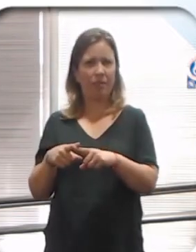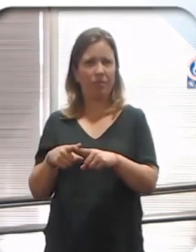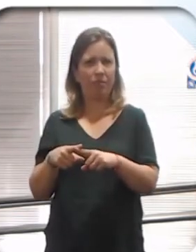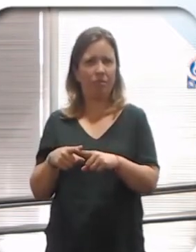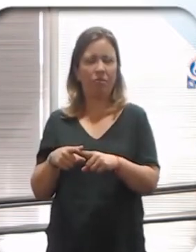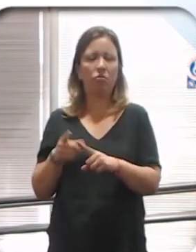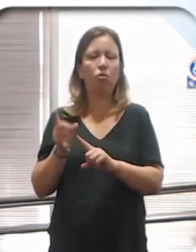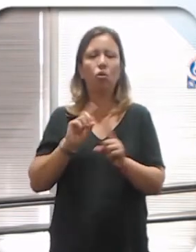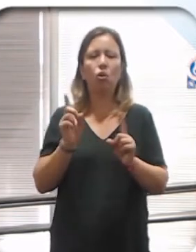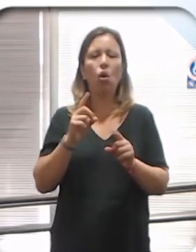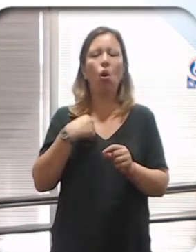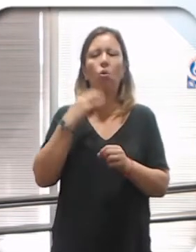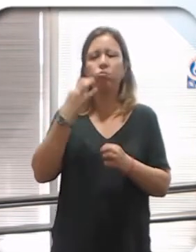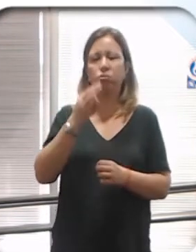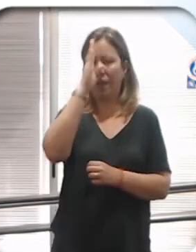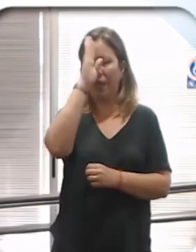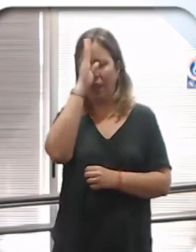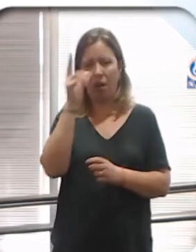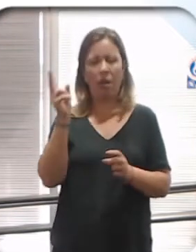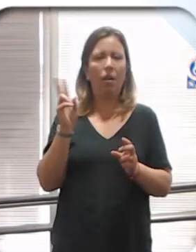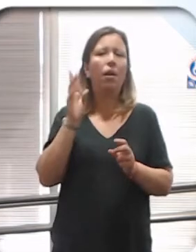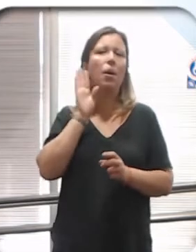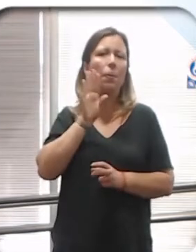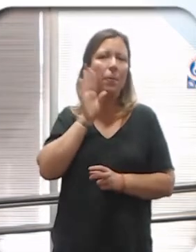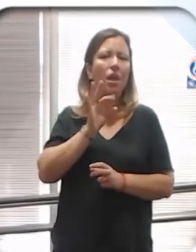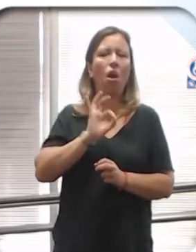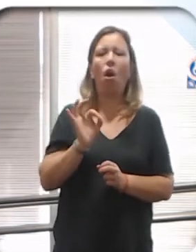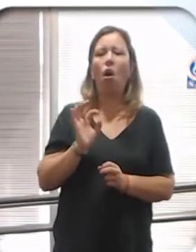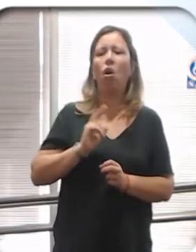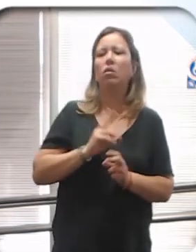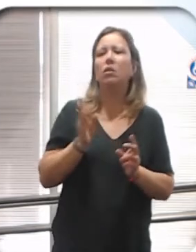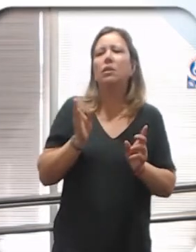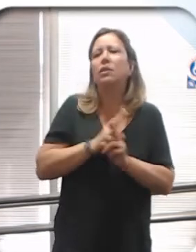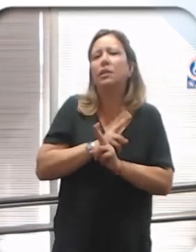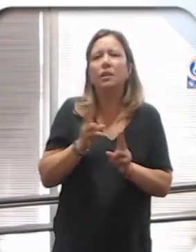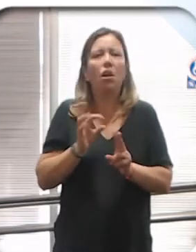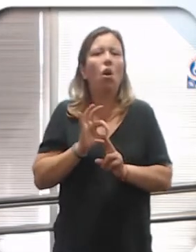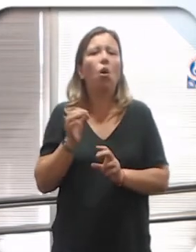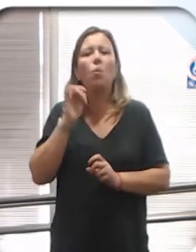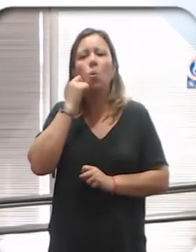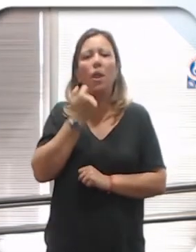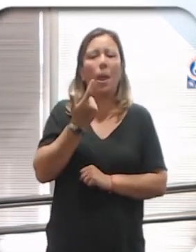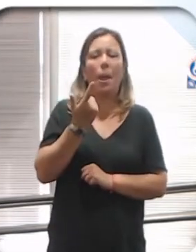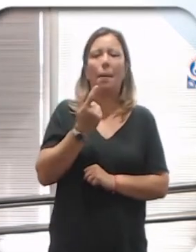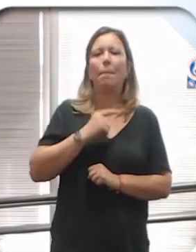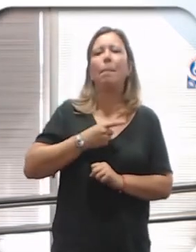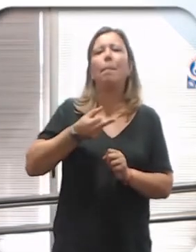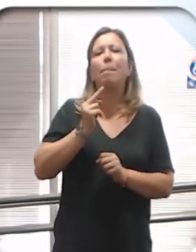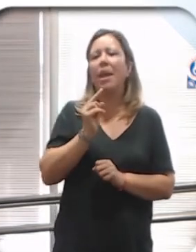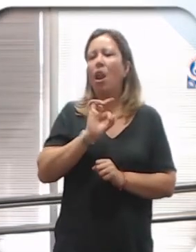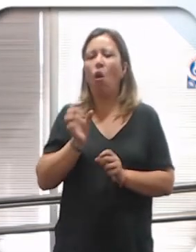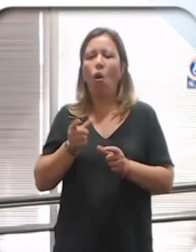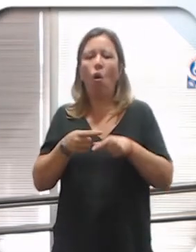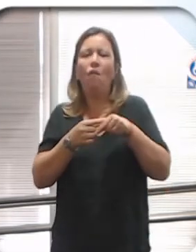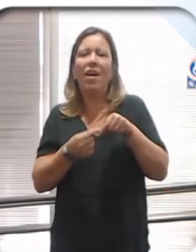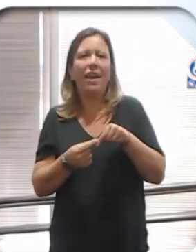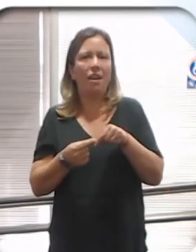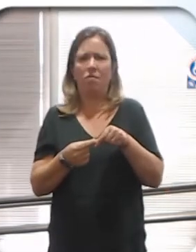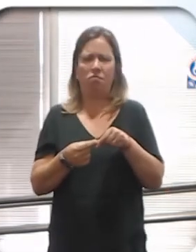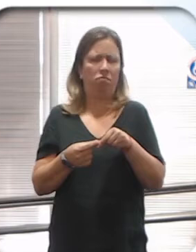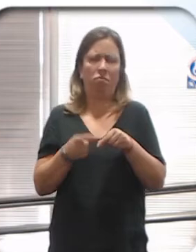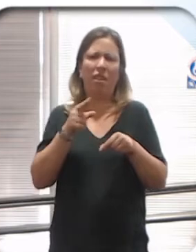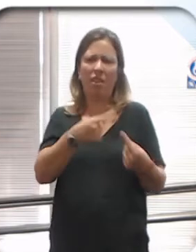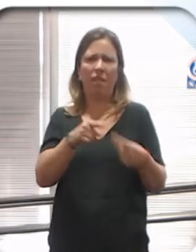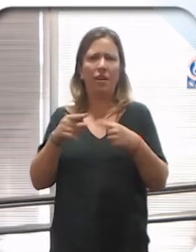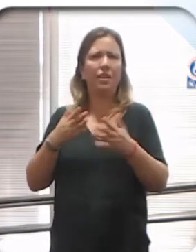Yo no me determino hetero, bi, homo, etcétera, según si me gusta pene, vagina. ¿Ah? Esa es la diferencia. Yo